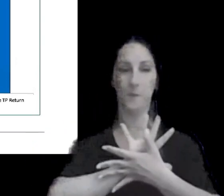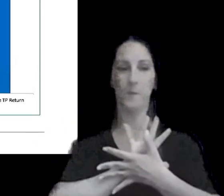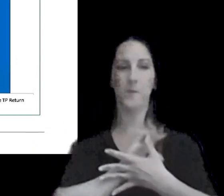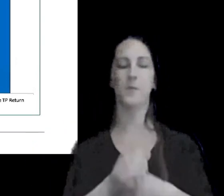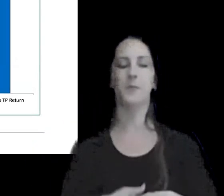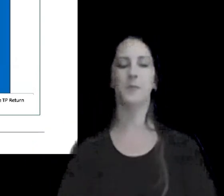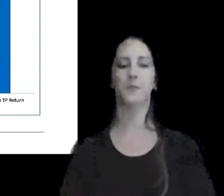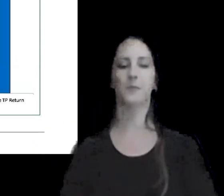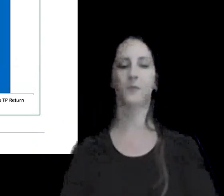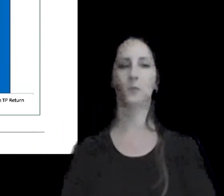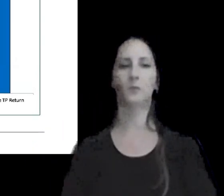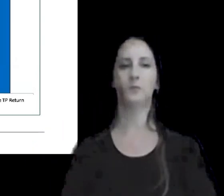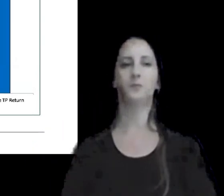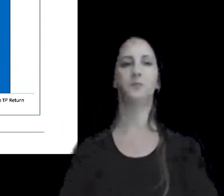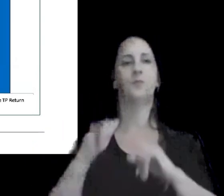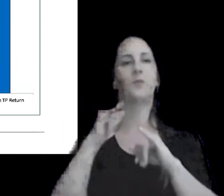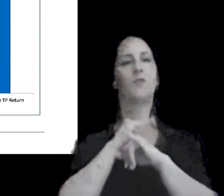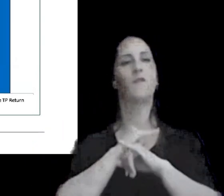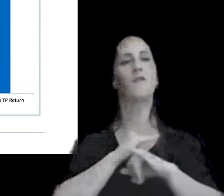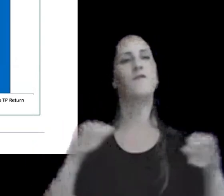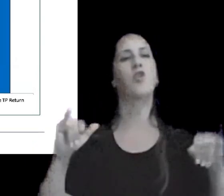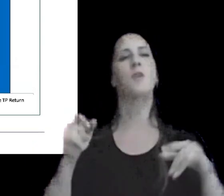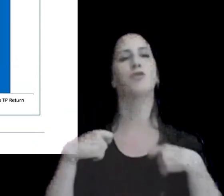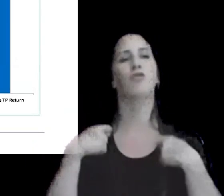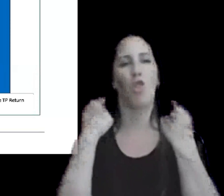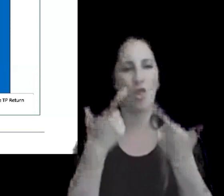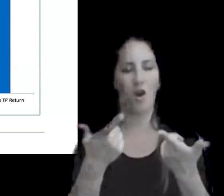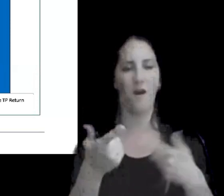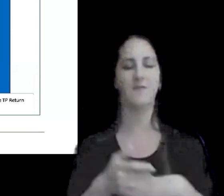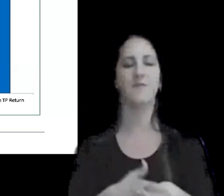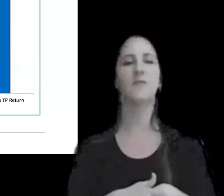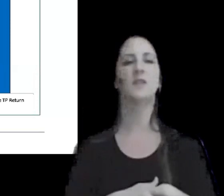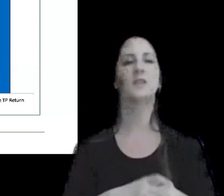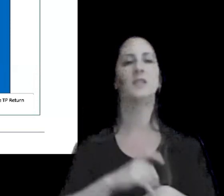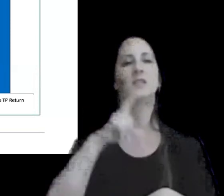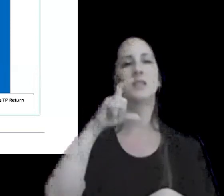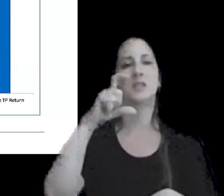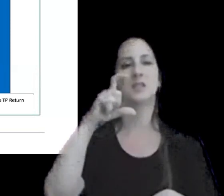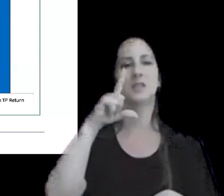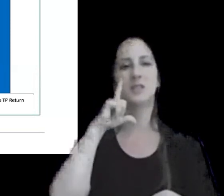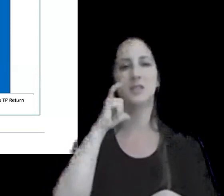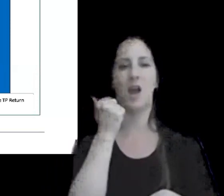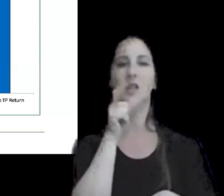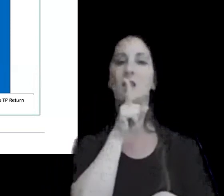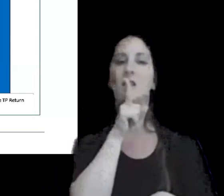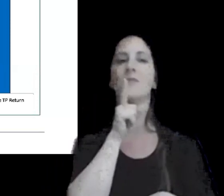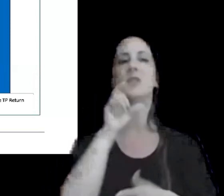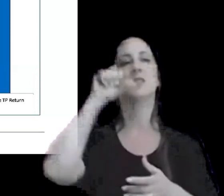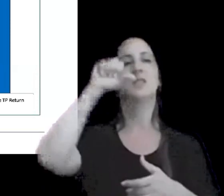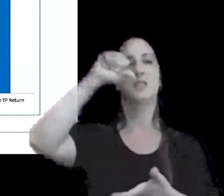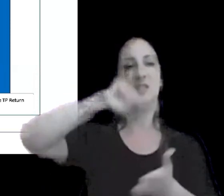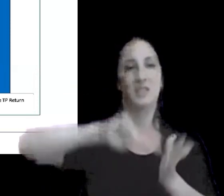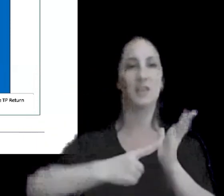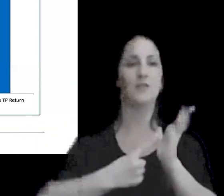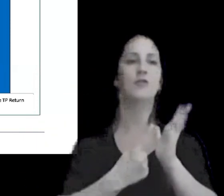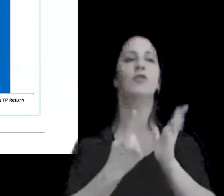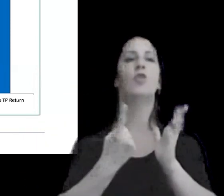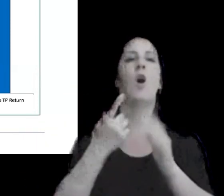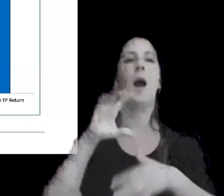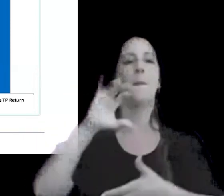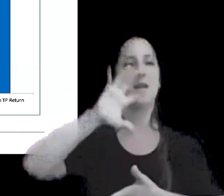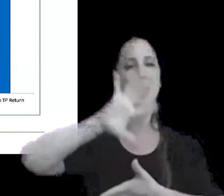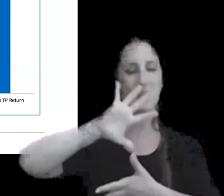esta es información que proporciona la CIAT el CIAT el Centro Interamericano de Administraciones Tributarias